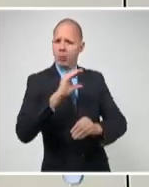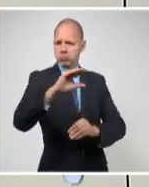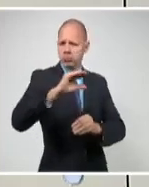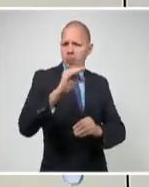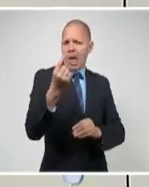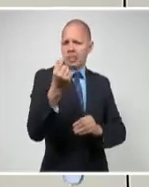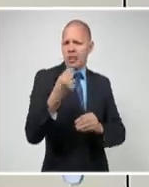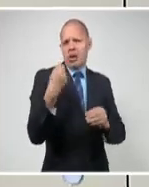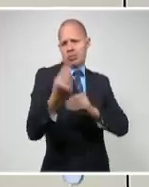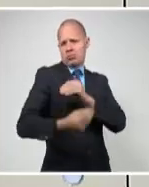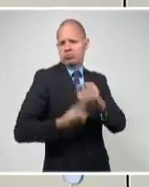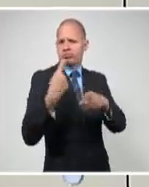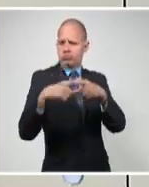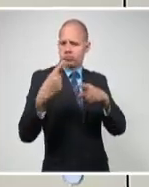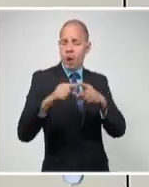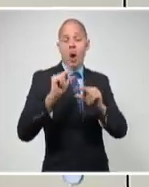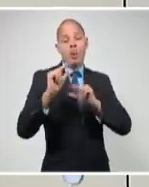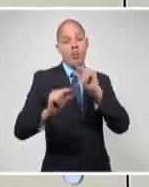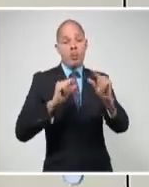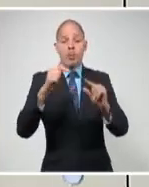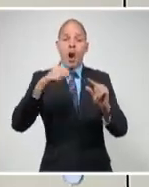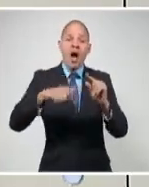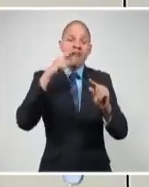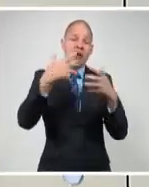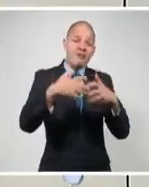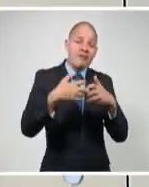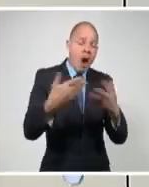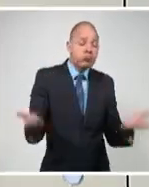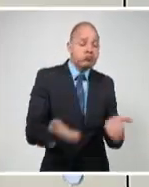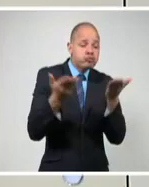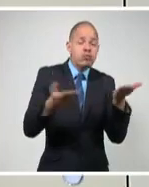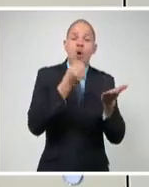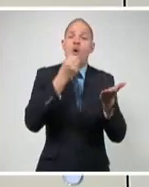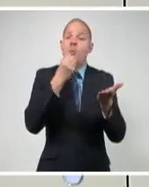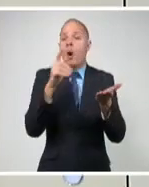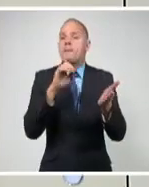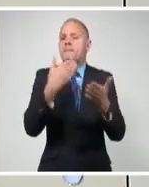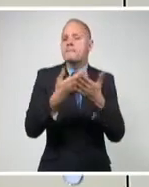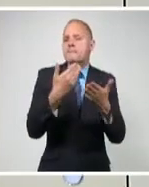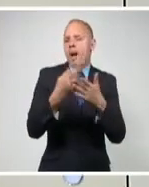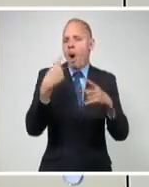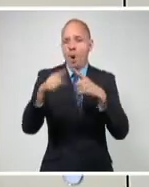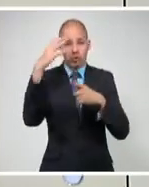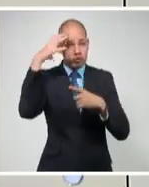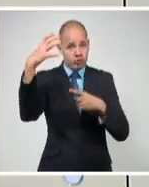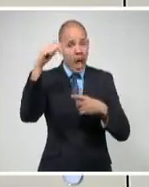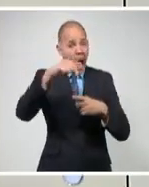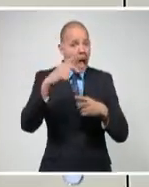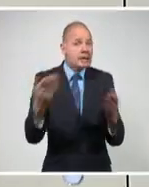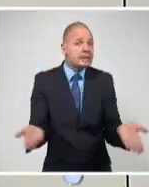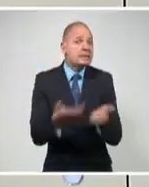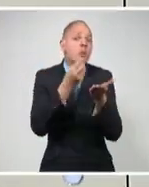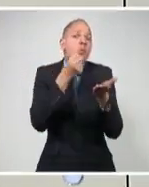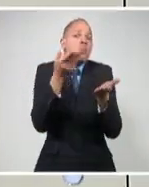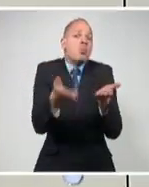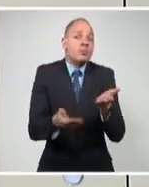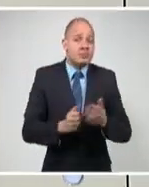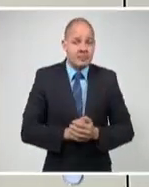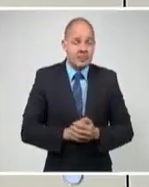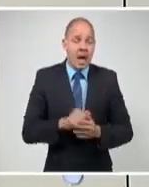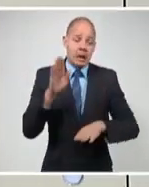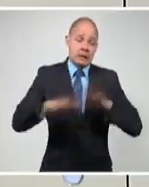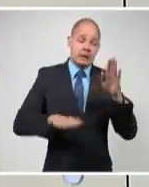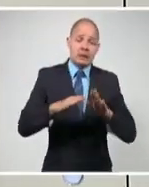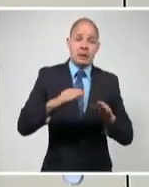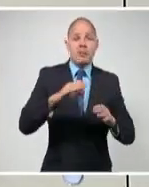solventar necesidades domésticas con producciones nacionales desarrolladas por la empresa estatal o por la iniciativa privada. Son cambios que